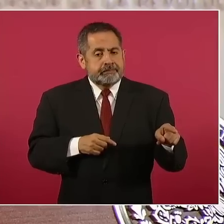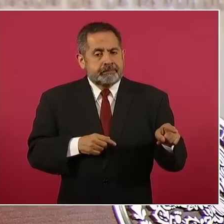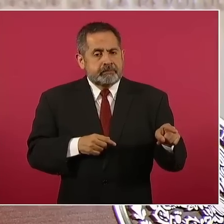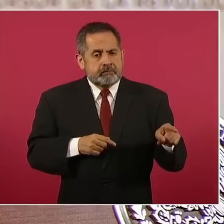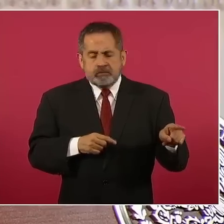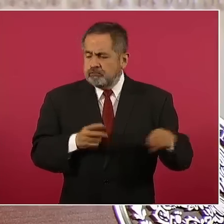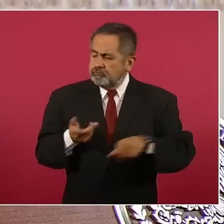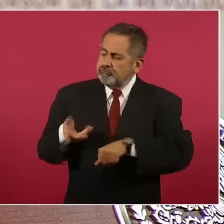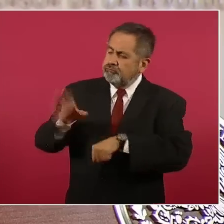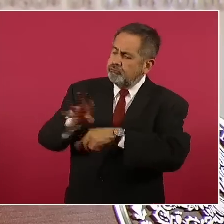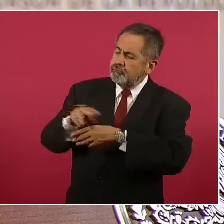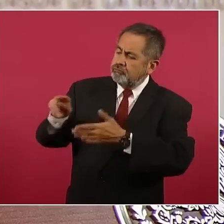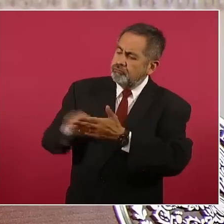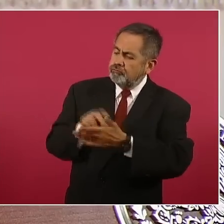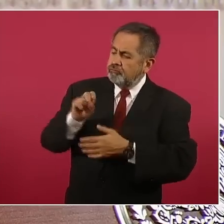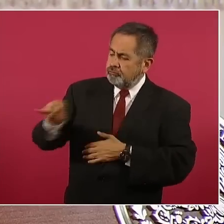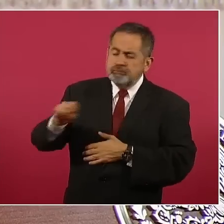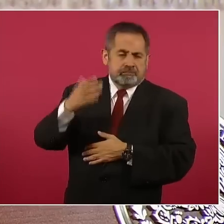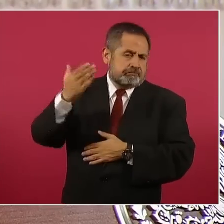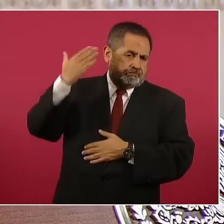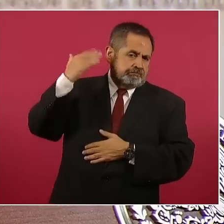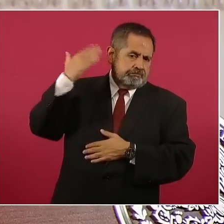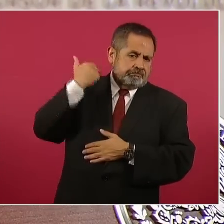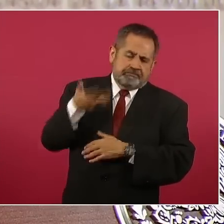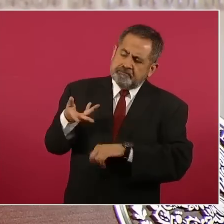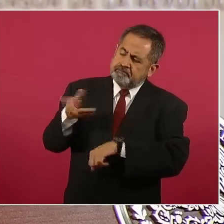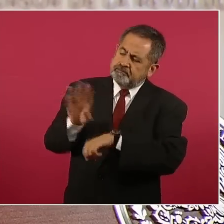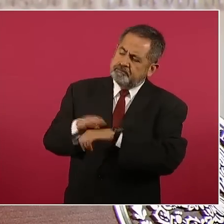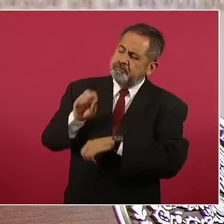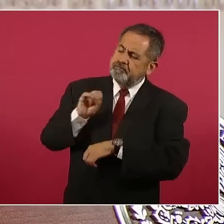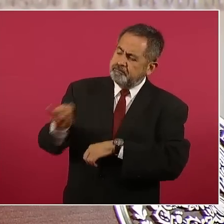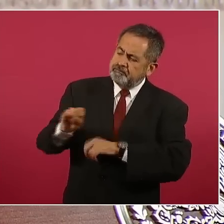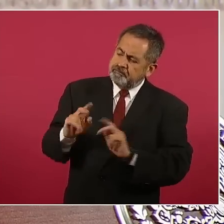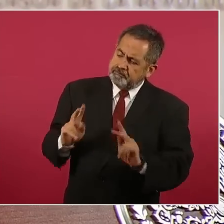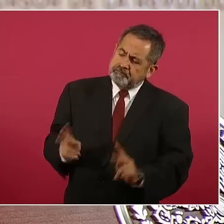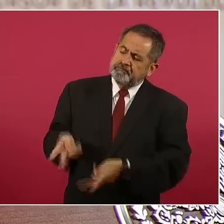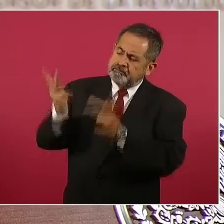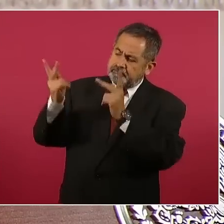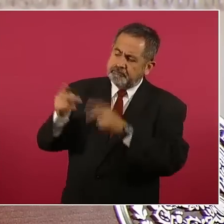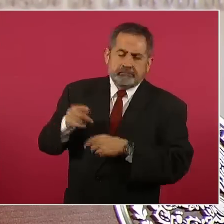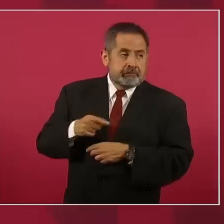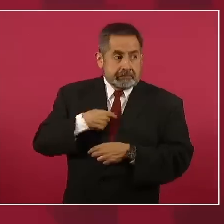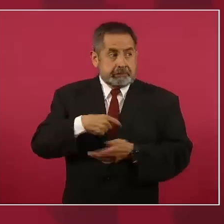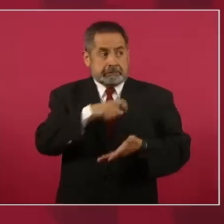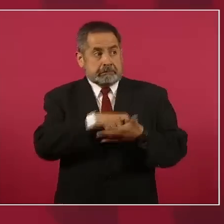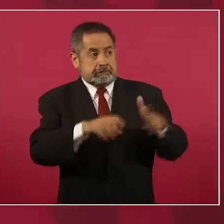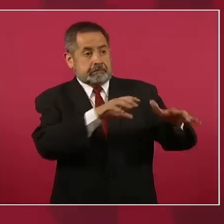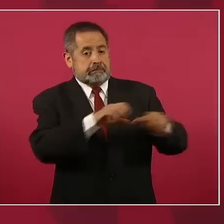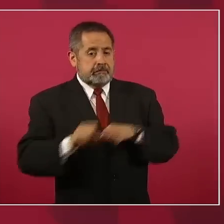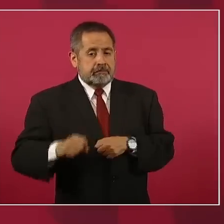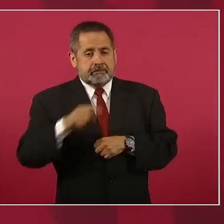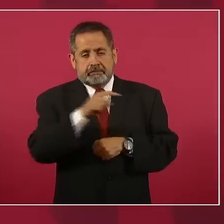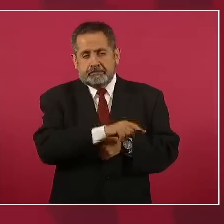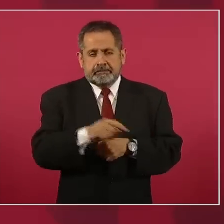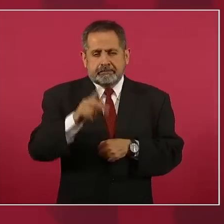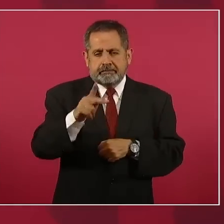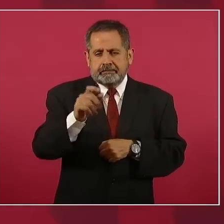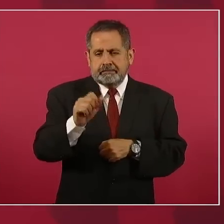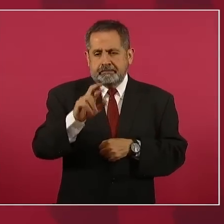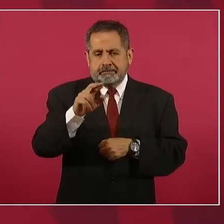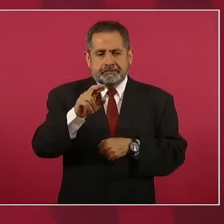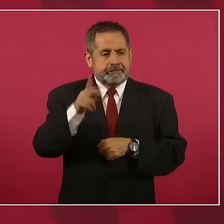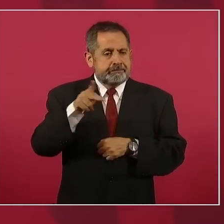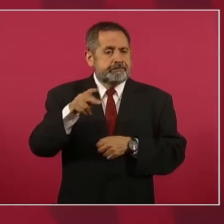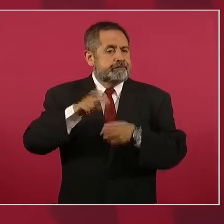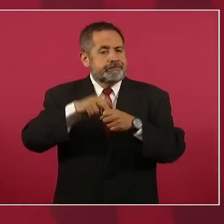dio la autorización en su momento para que compráramos la refinería Deer Park de Texas.